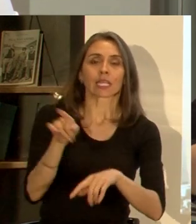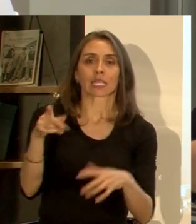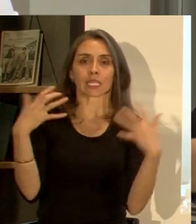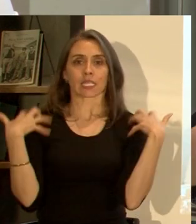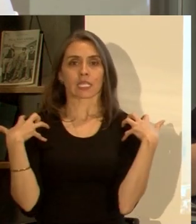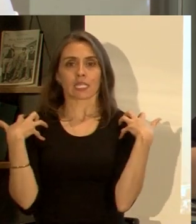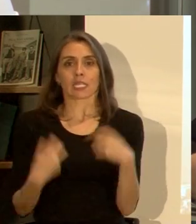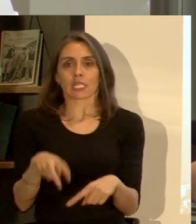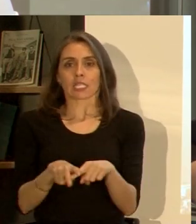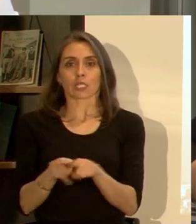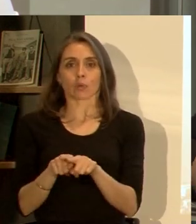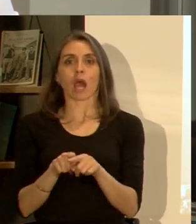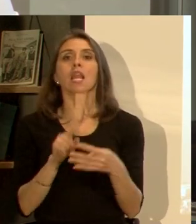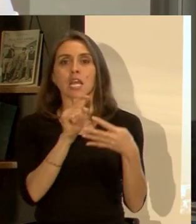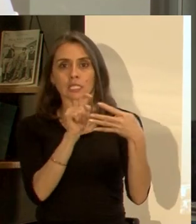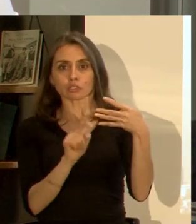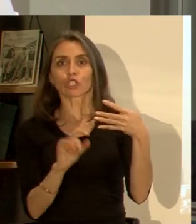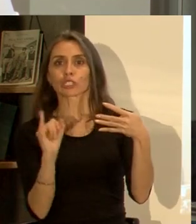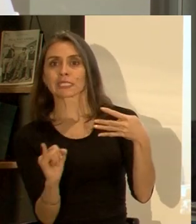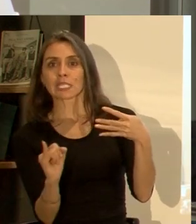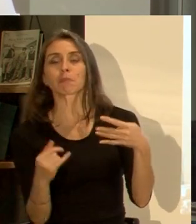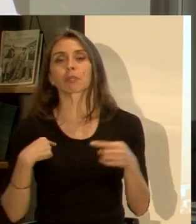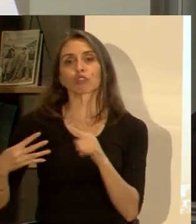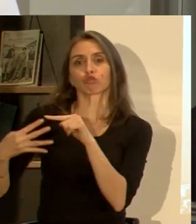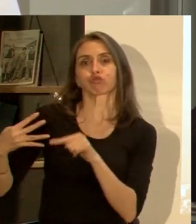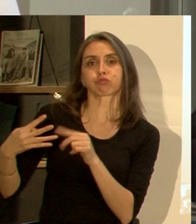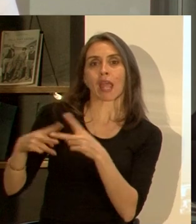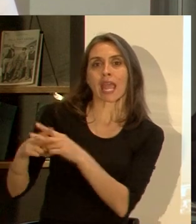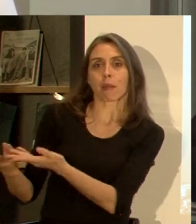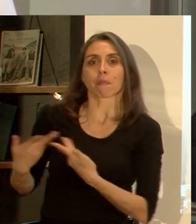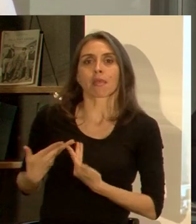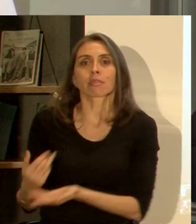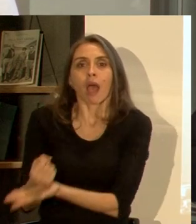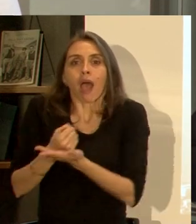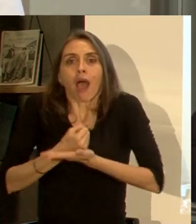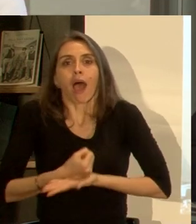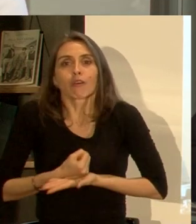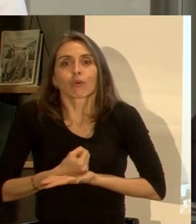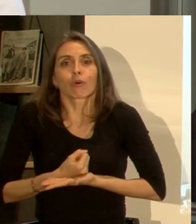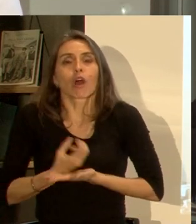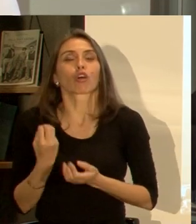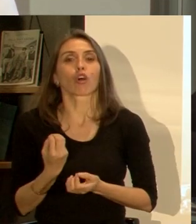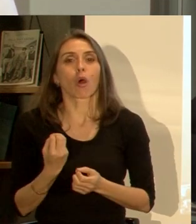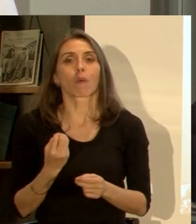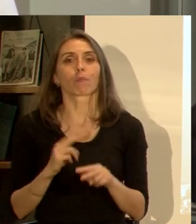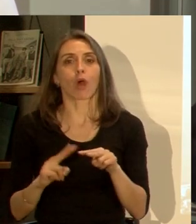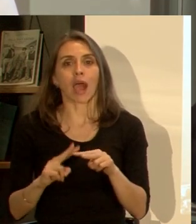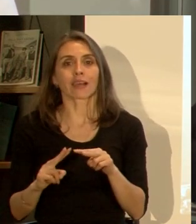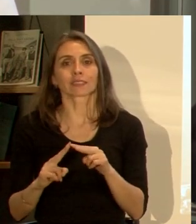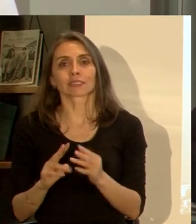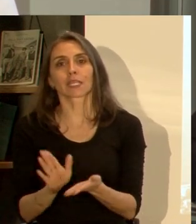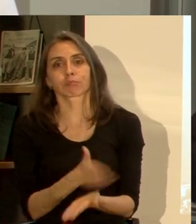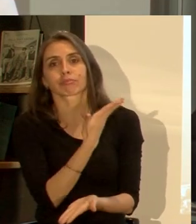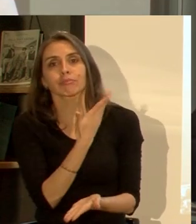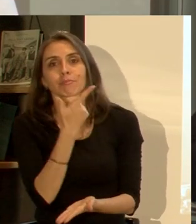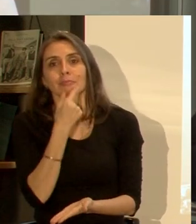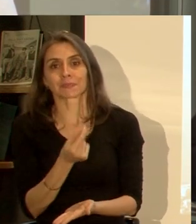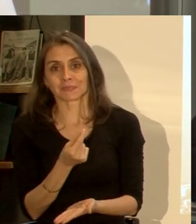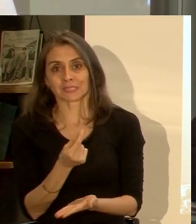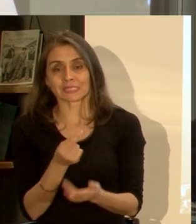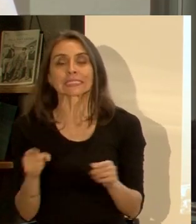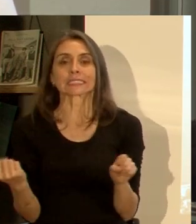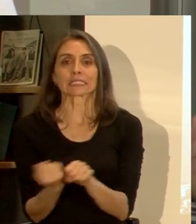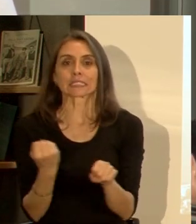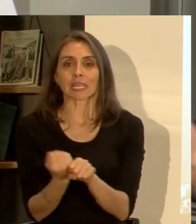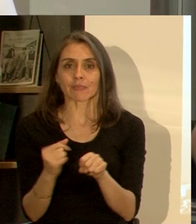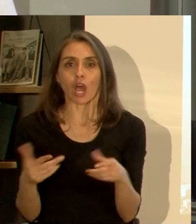el volante y va a decir bueno sí ocurrió pero tengo esta herramienta que me va a ayudar a trabajar o salir adelante de una mejor manera eso es lo que